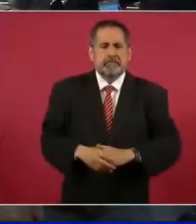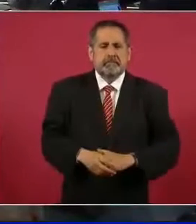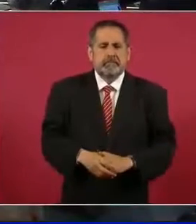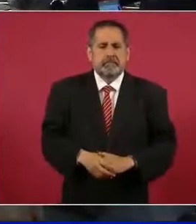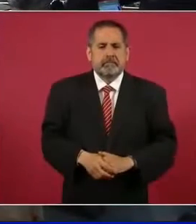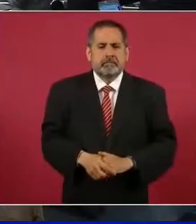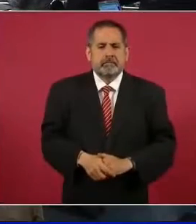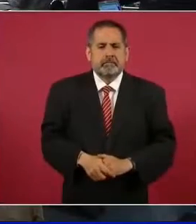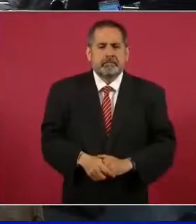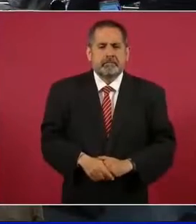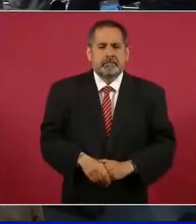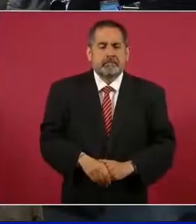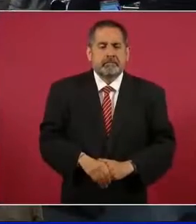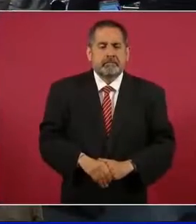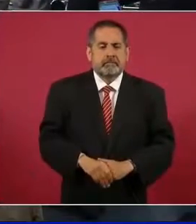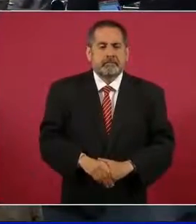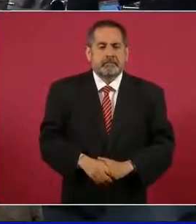presidente.